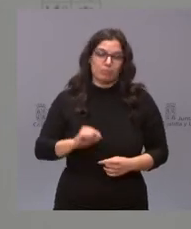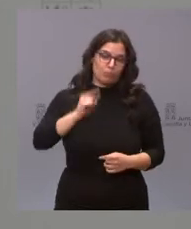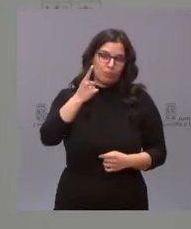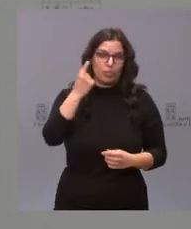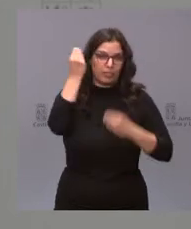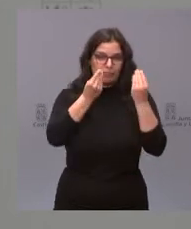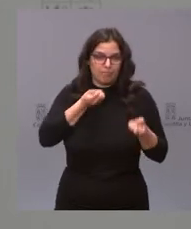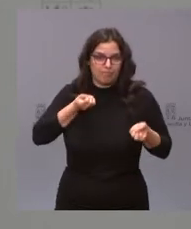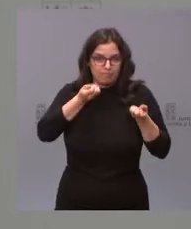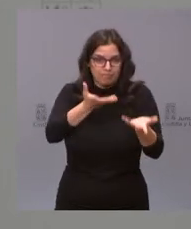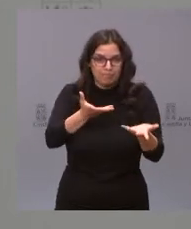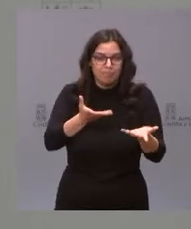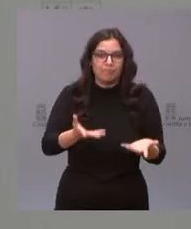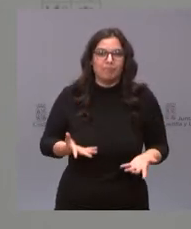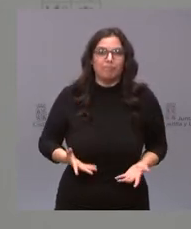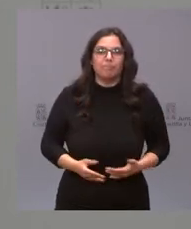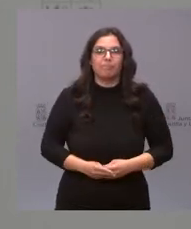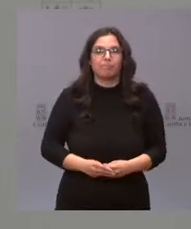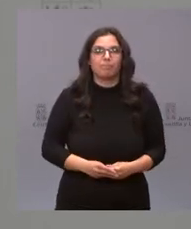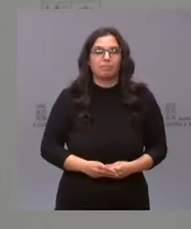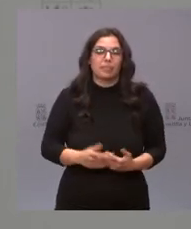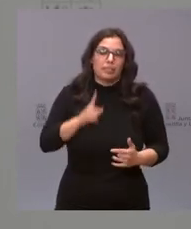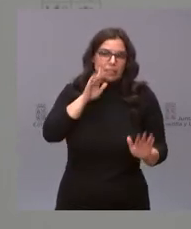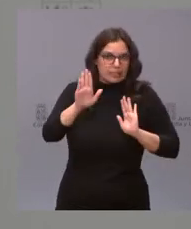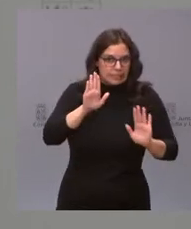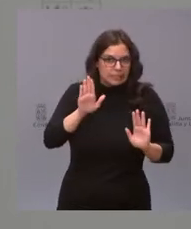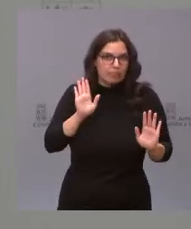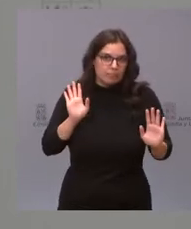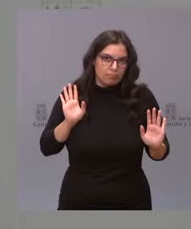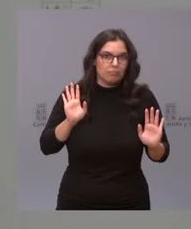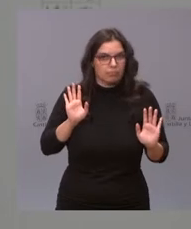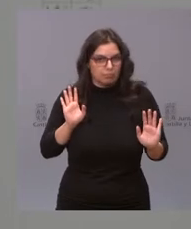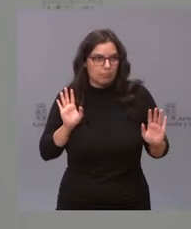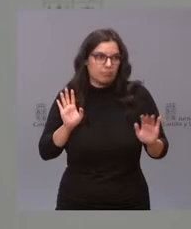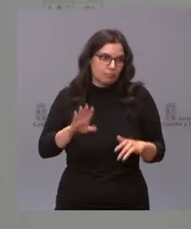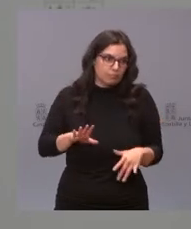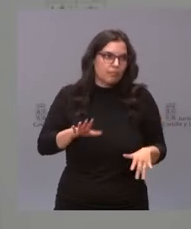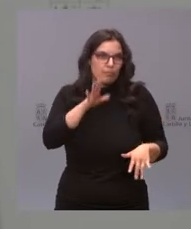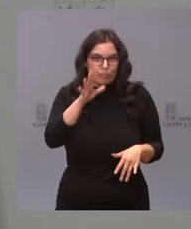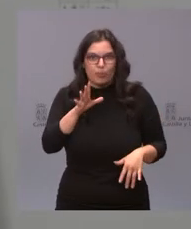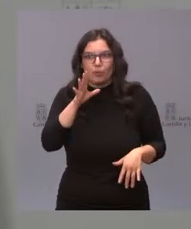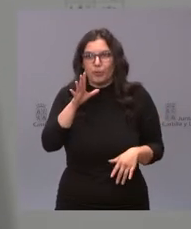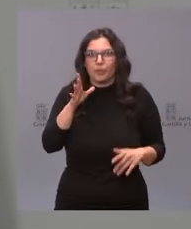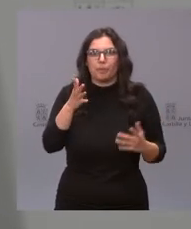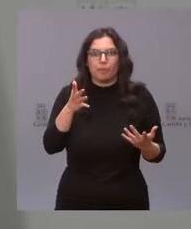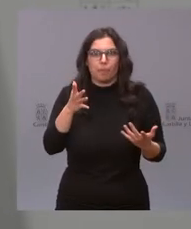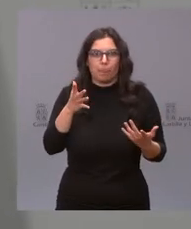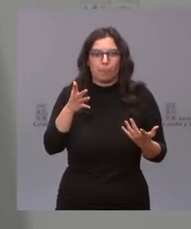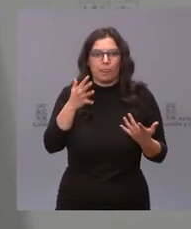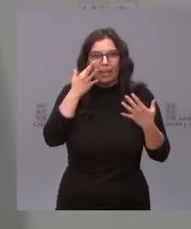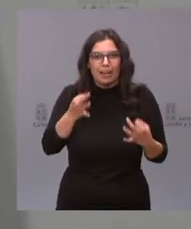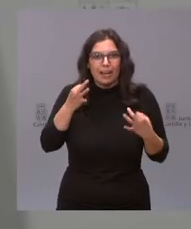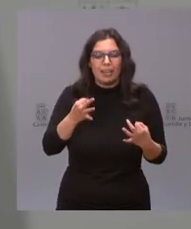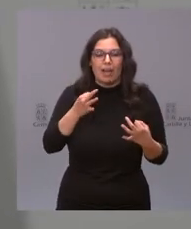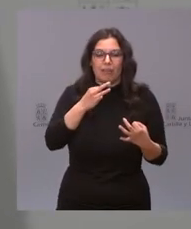reflexión, con todas las cautelas que, porque todavía no conocemos el alcance de la